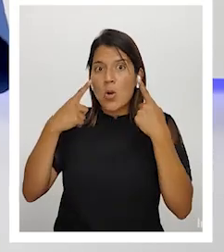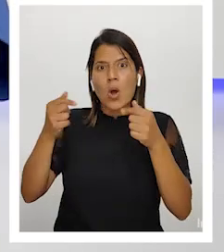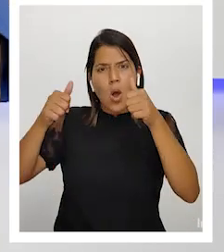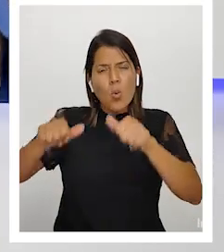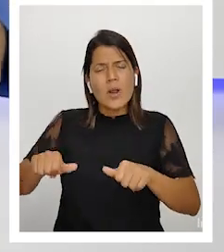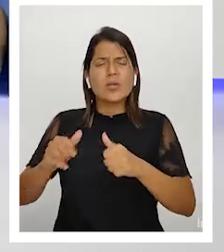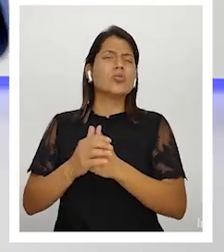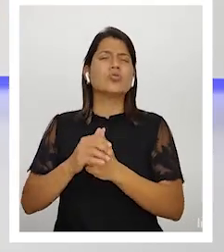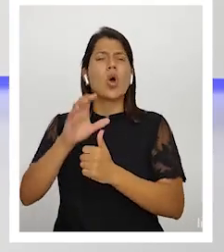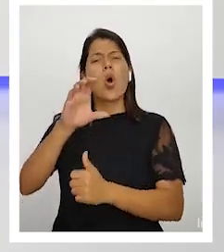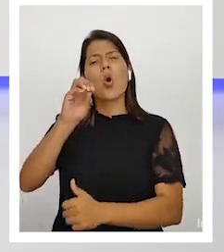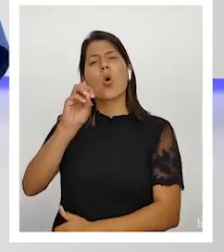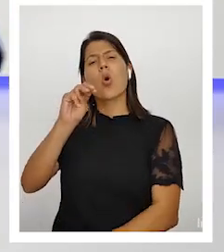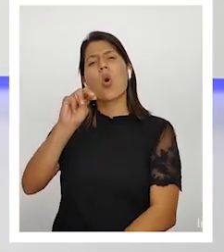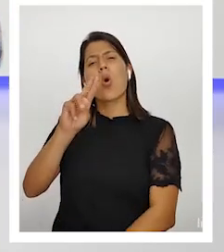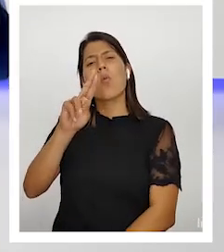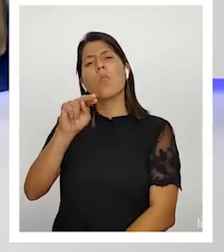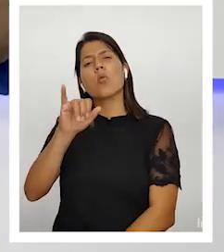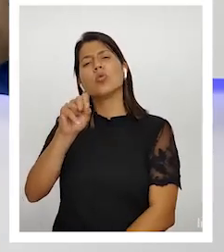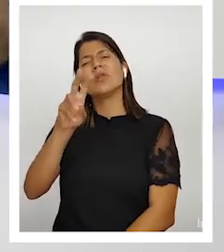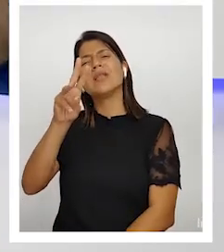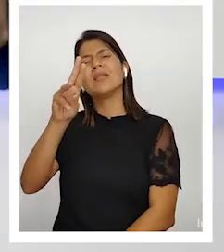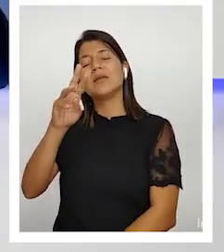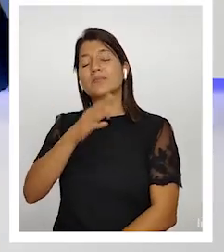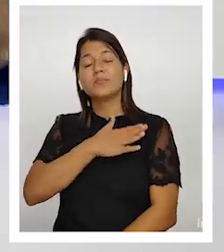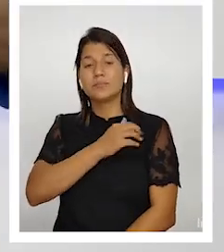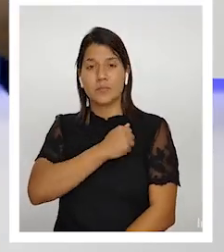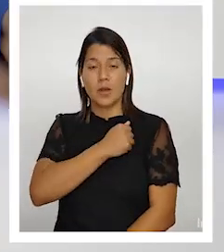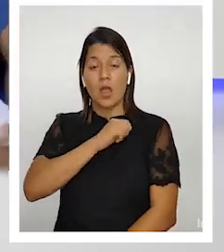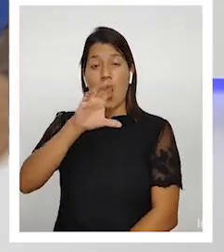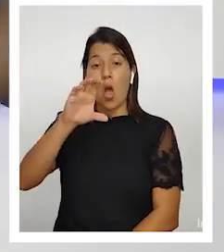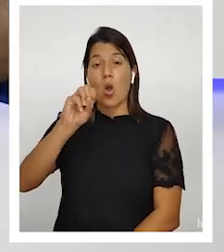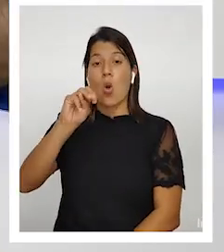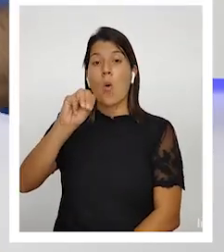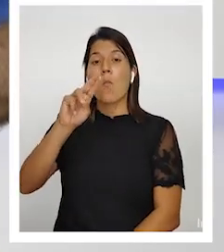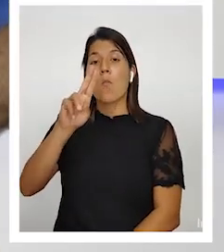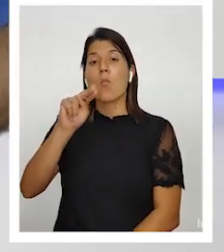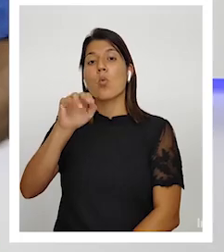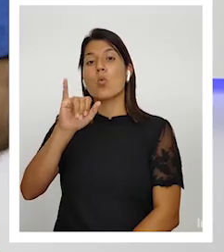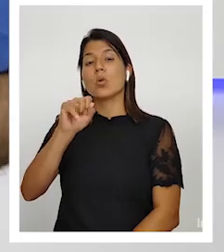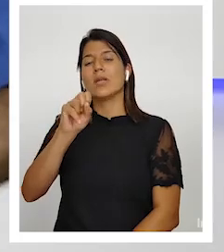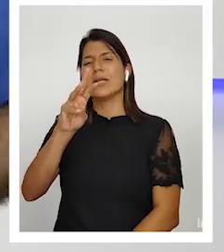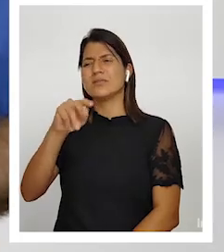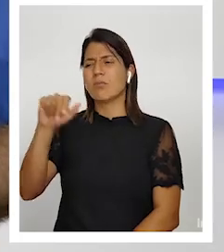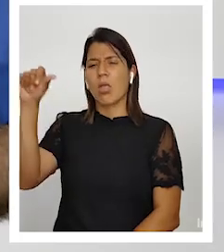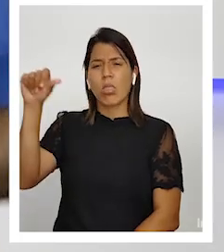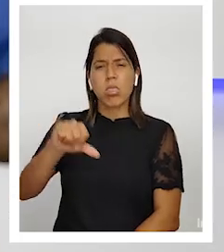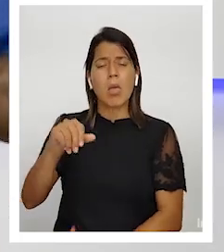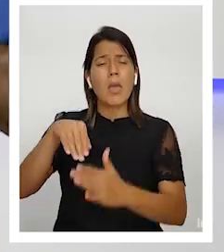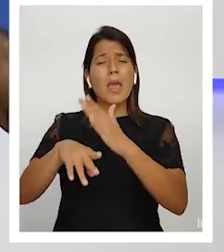soviético se cayó en 1989 eso hablar de comunismo hoy en día